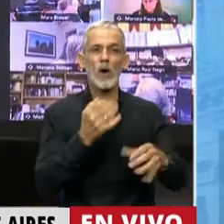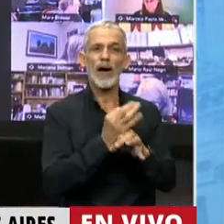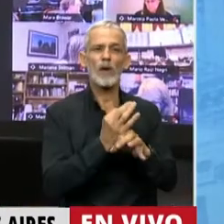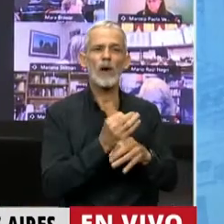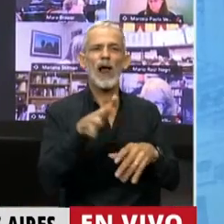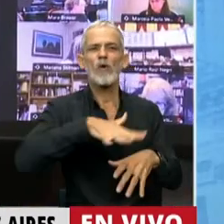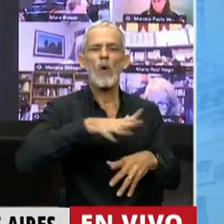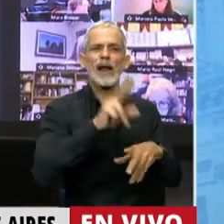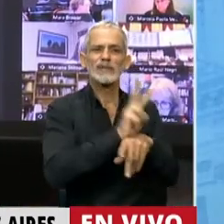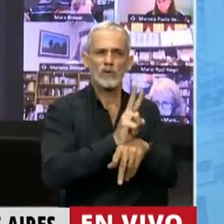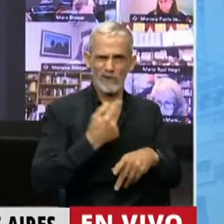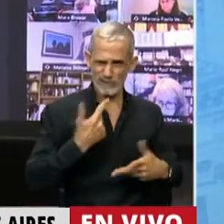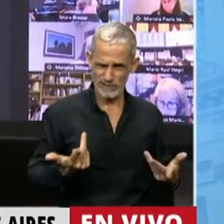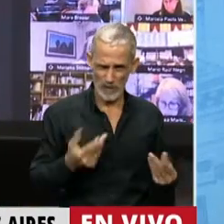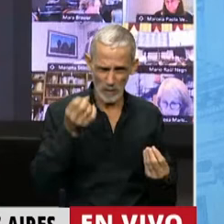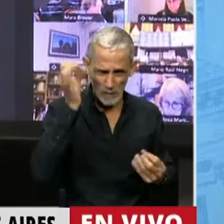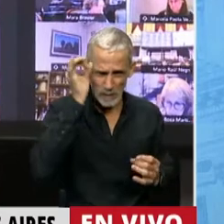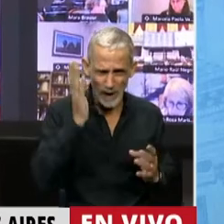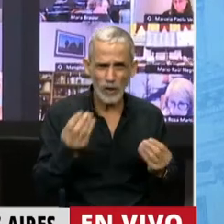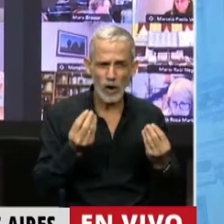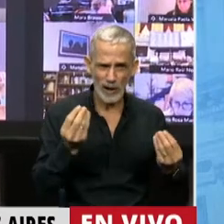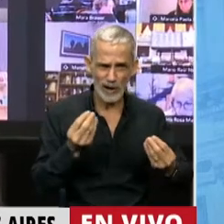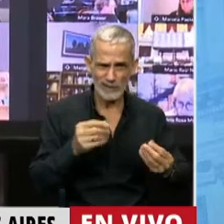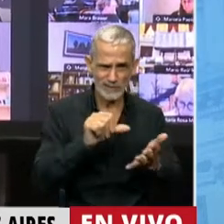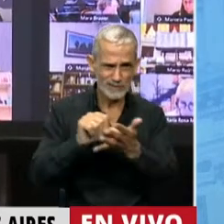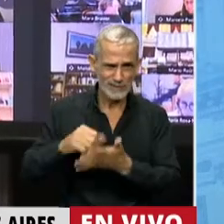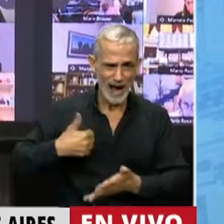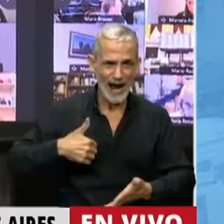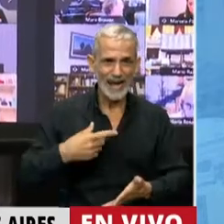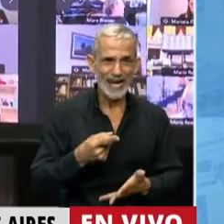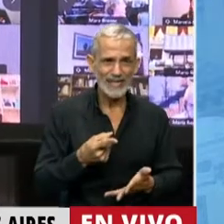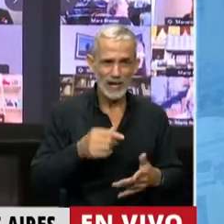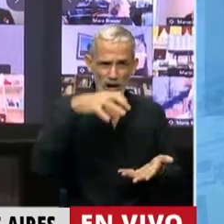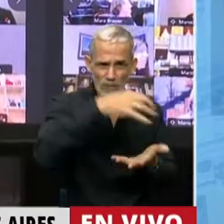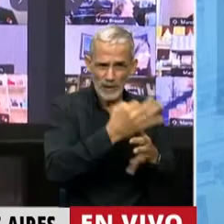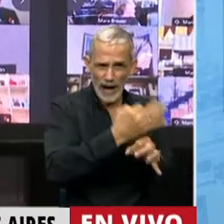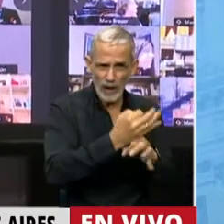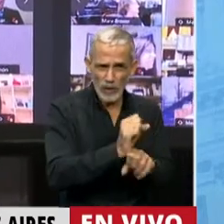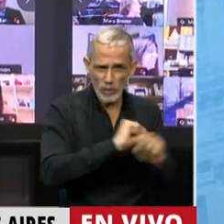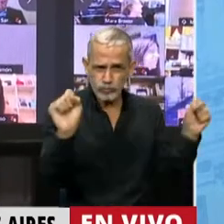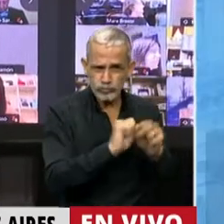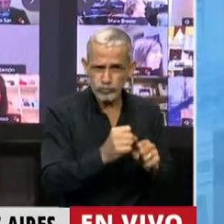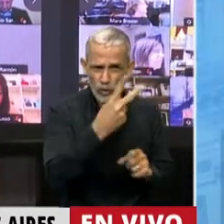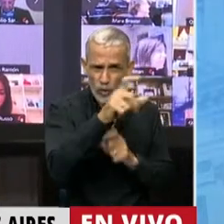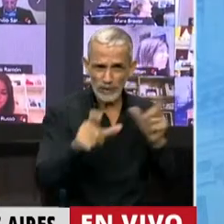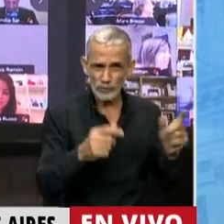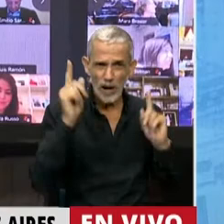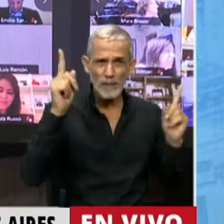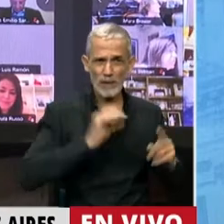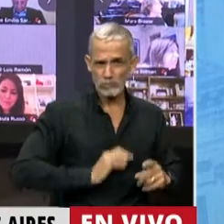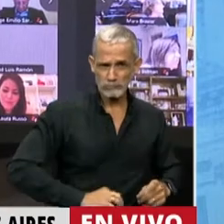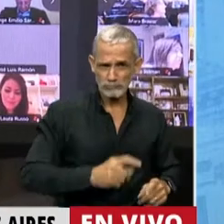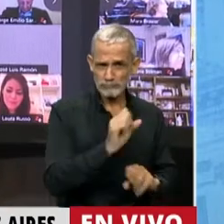seguros. Perdón, estamos en el país donde explotó una escuela y se llevó la vida de dos trabajadores de la educación.